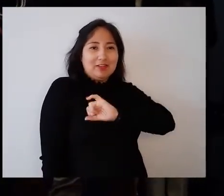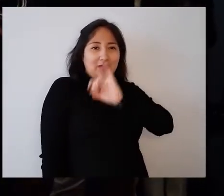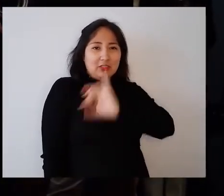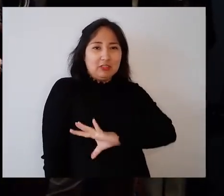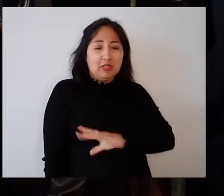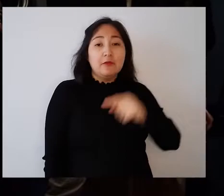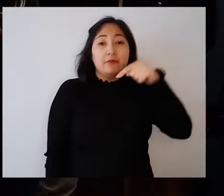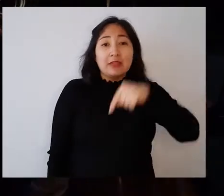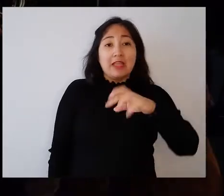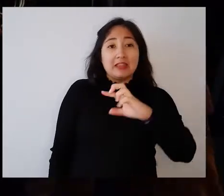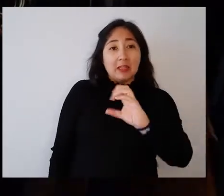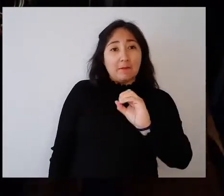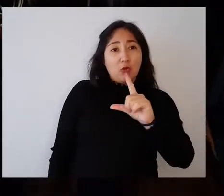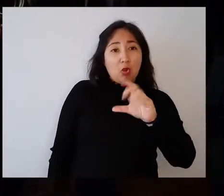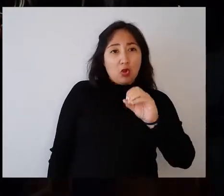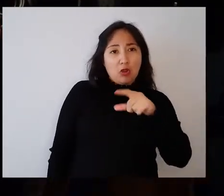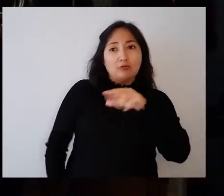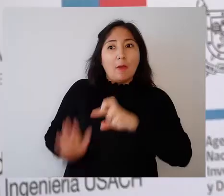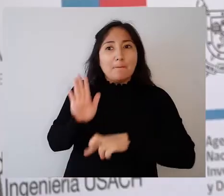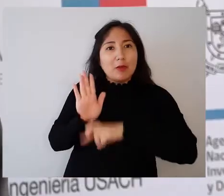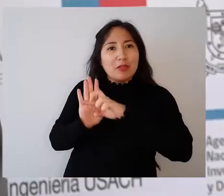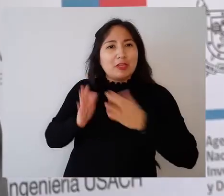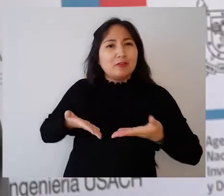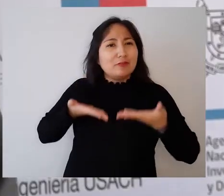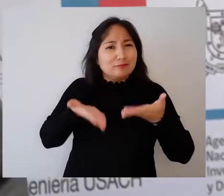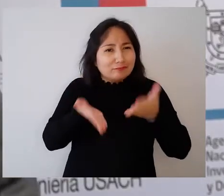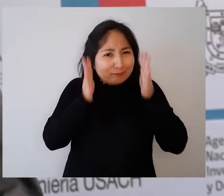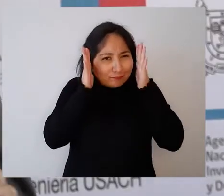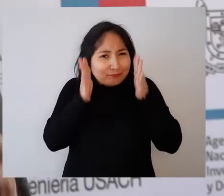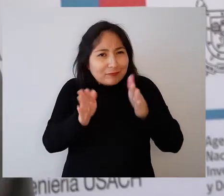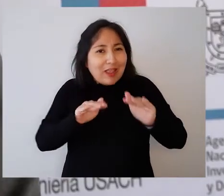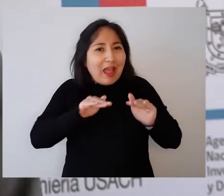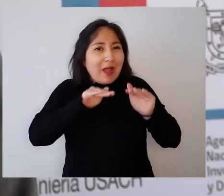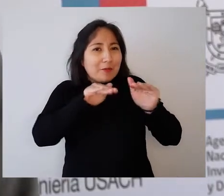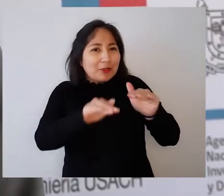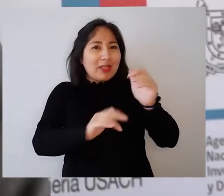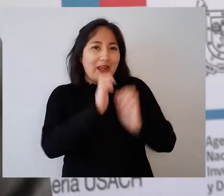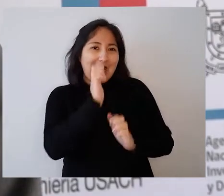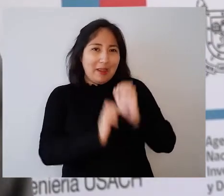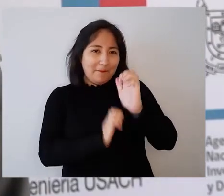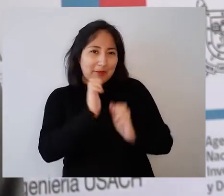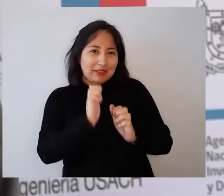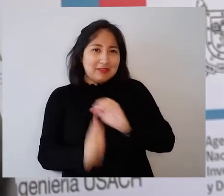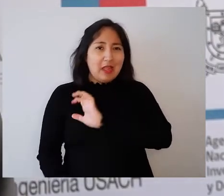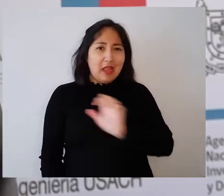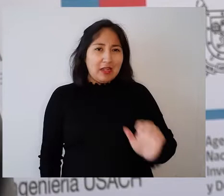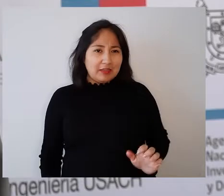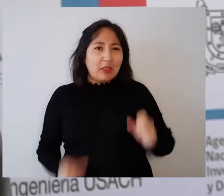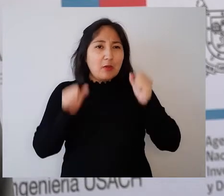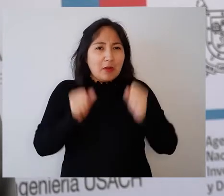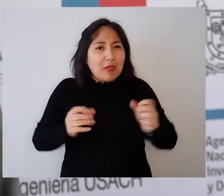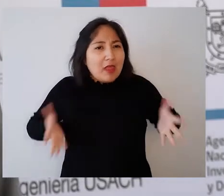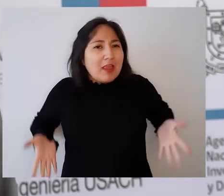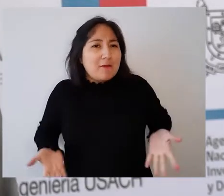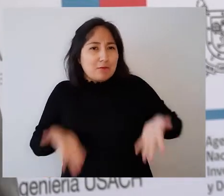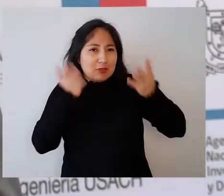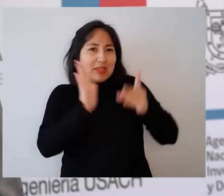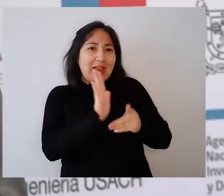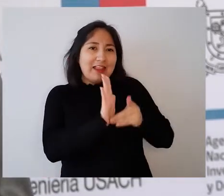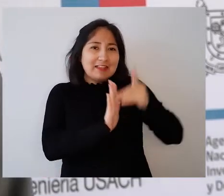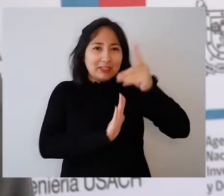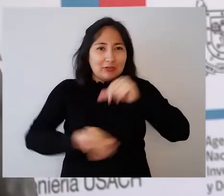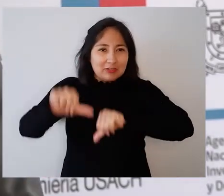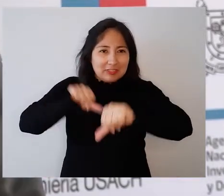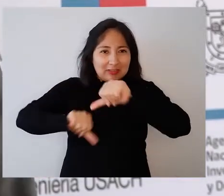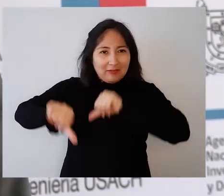nuestra universidad natural. Este Polo se orienta a contribuir con las empresas, también con el Estado, para poder